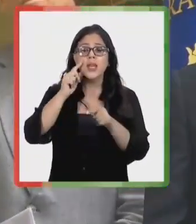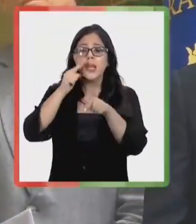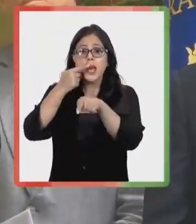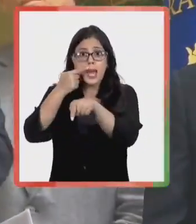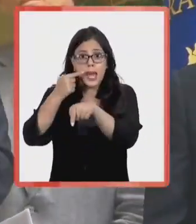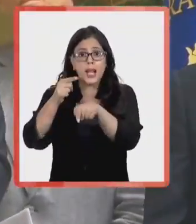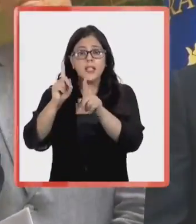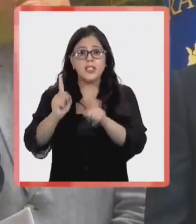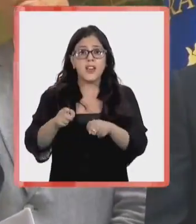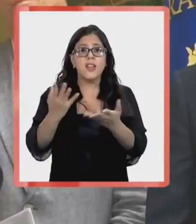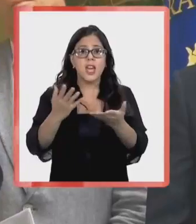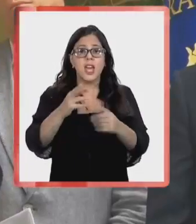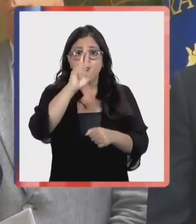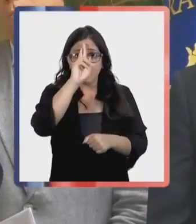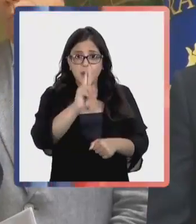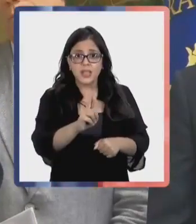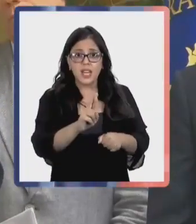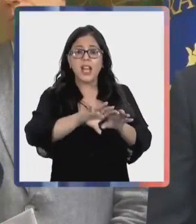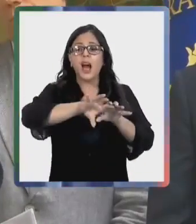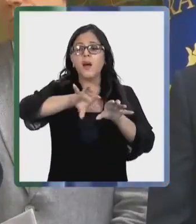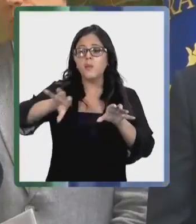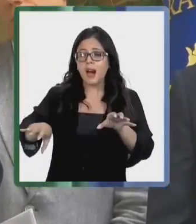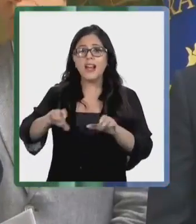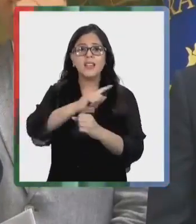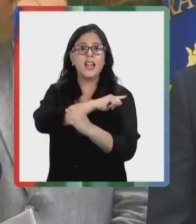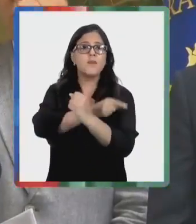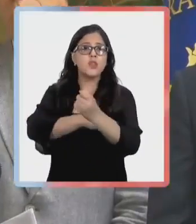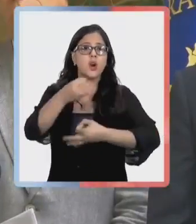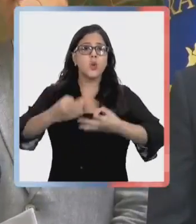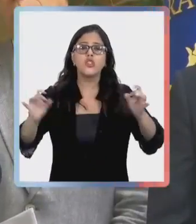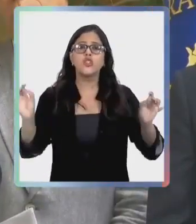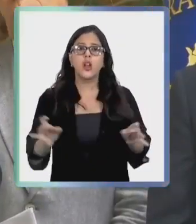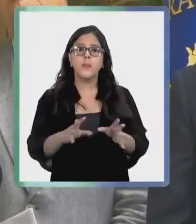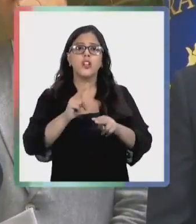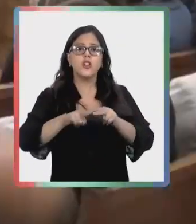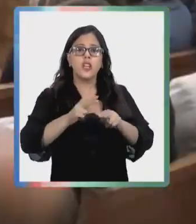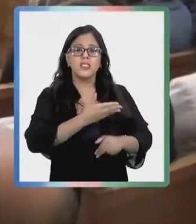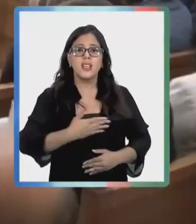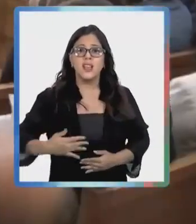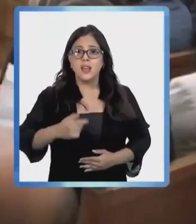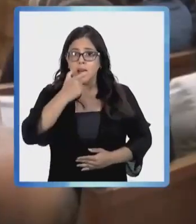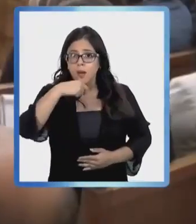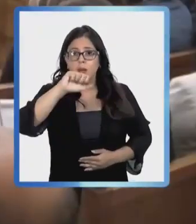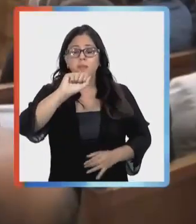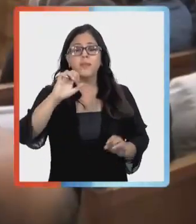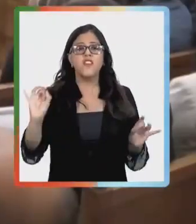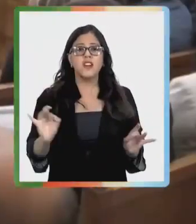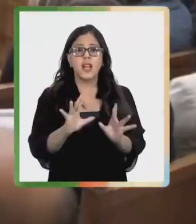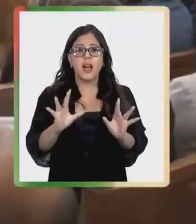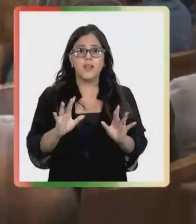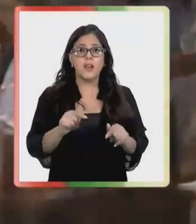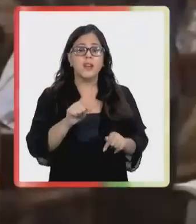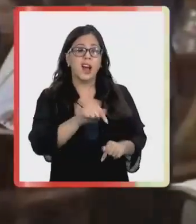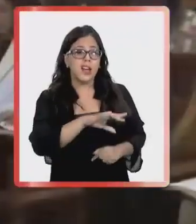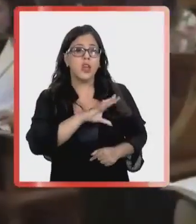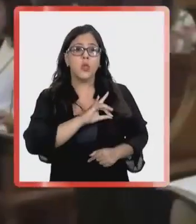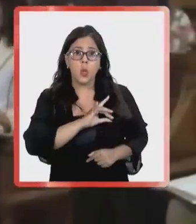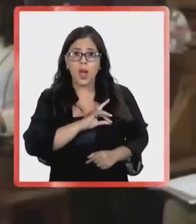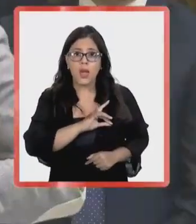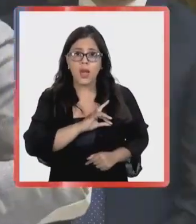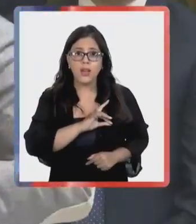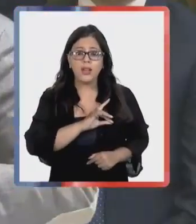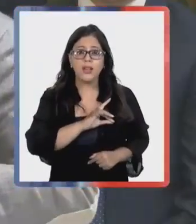también está sometido a respetar la independencia del Poder Judicial y, por lo tanto, lo que ha hecho el presidente Boric es extremadamente grave. Y duele